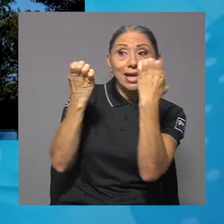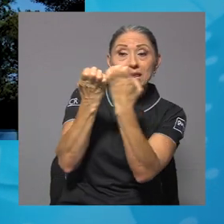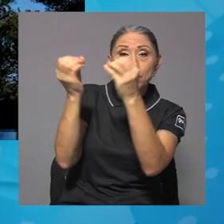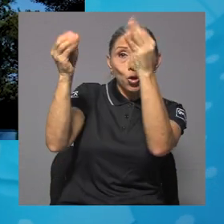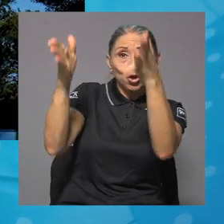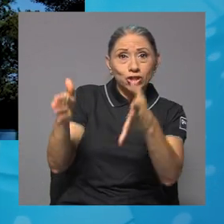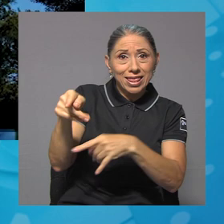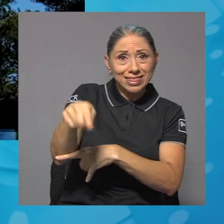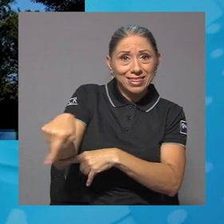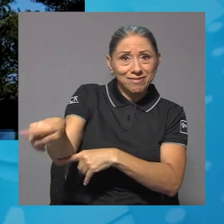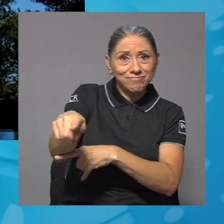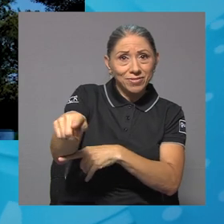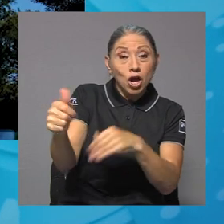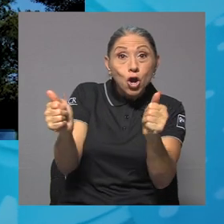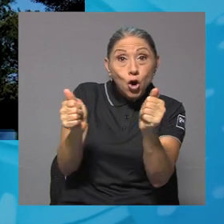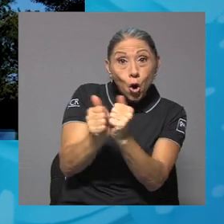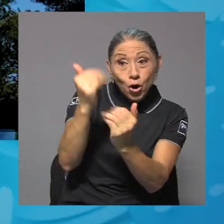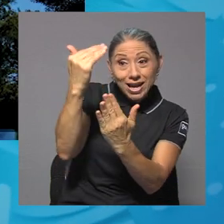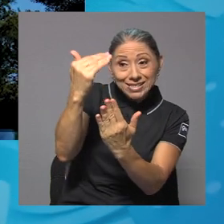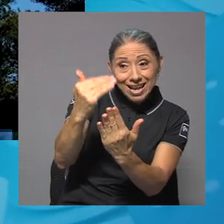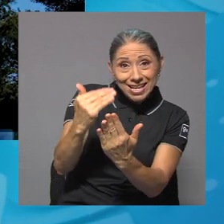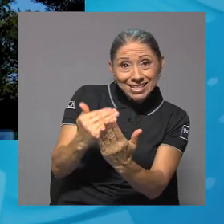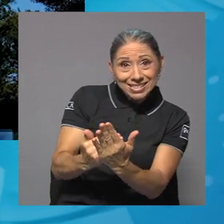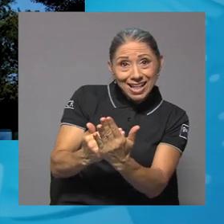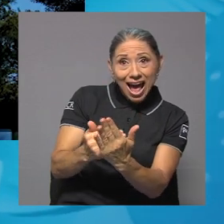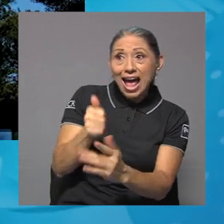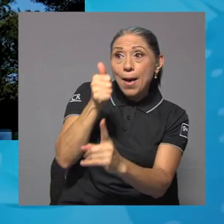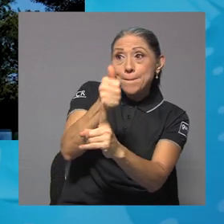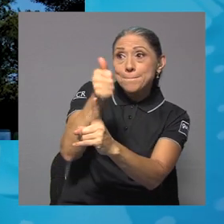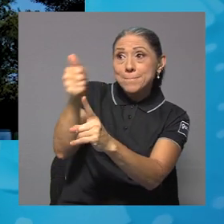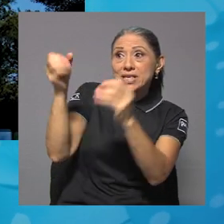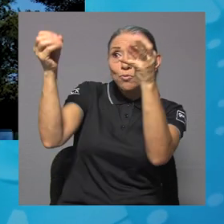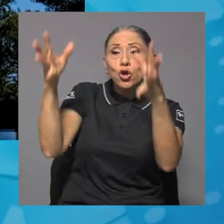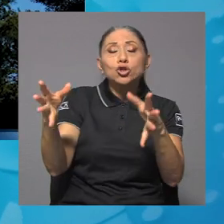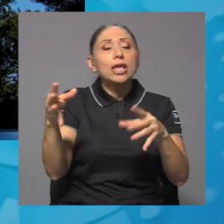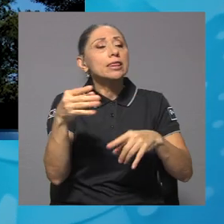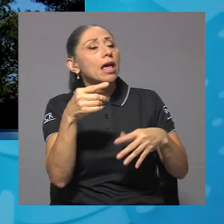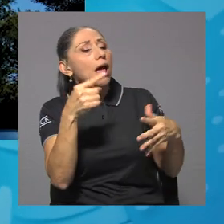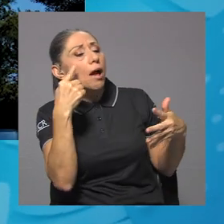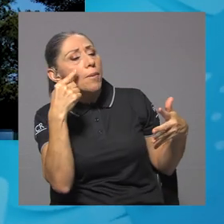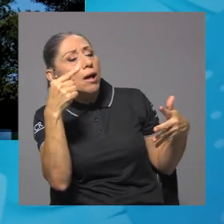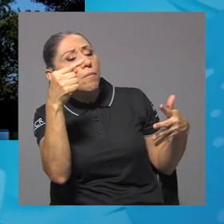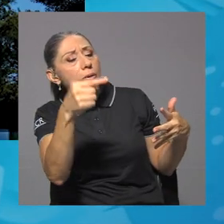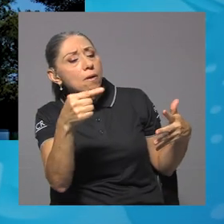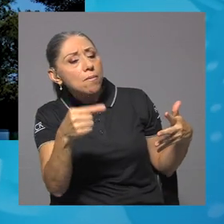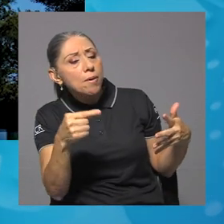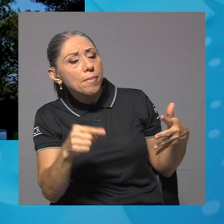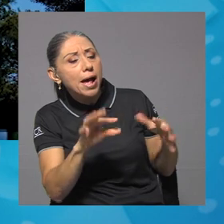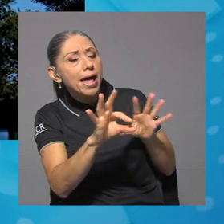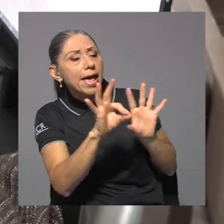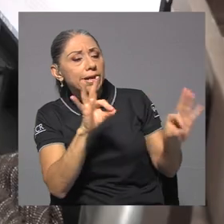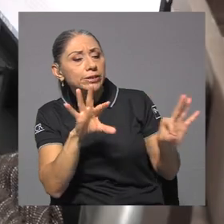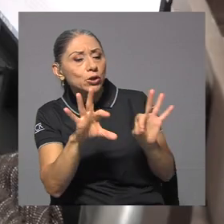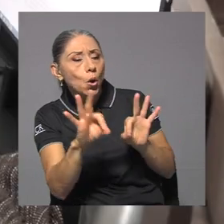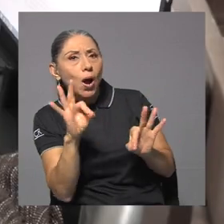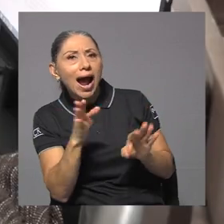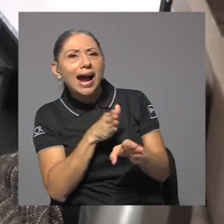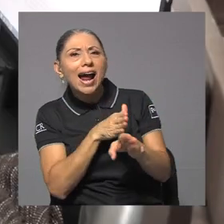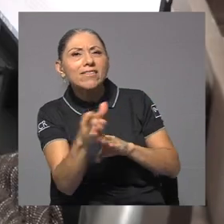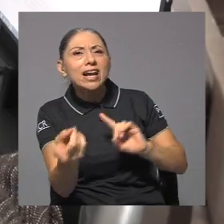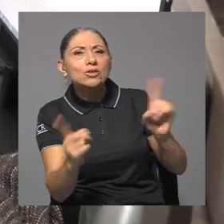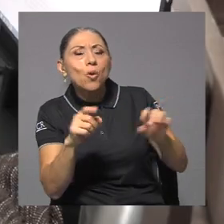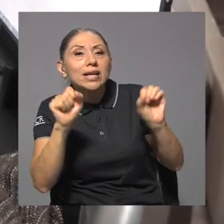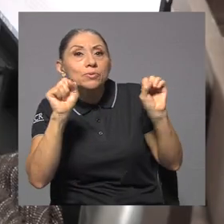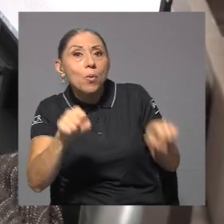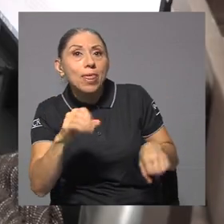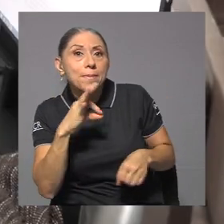diferentes proyectos para que a partir de esa lista, más bien el docente escoja desde ahí cuáles carreras son las que les